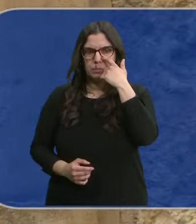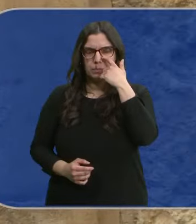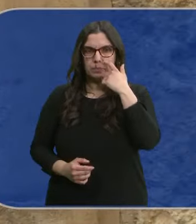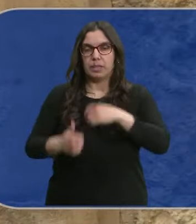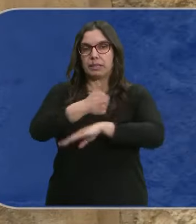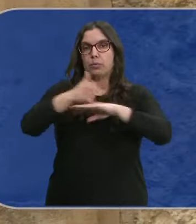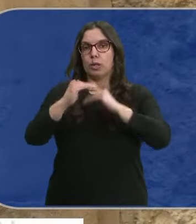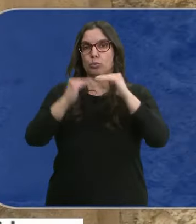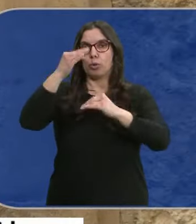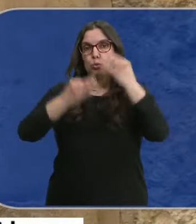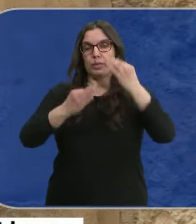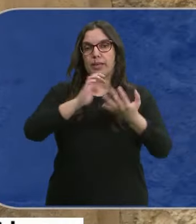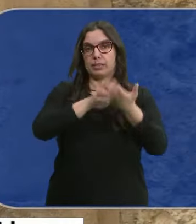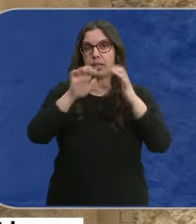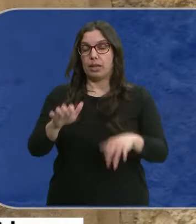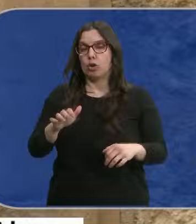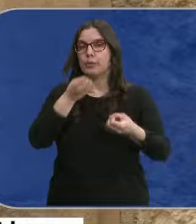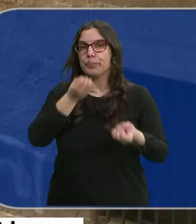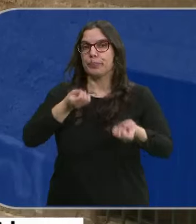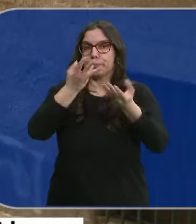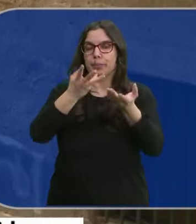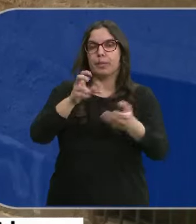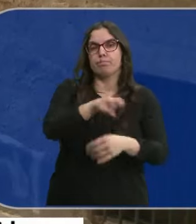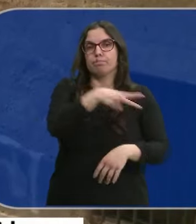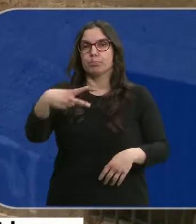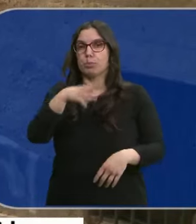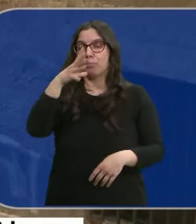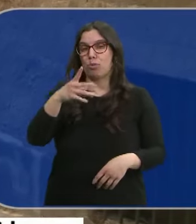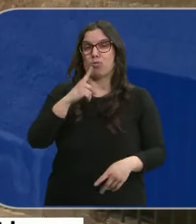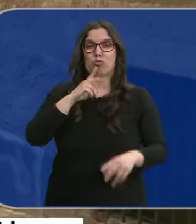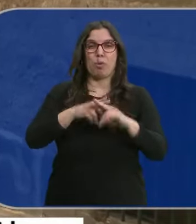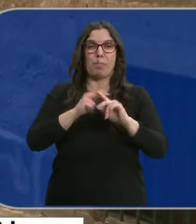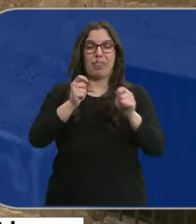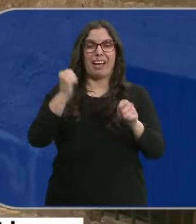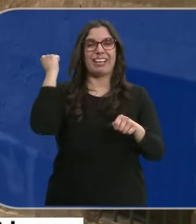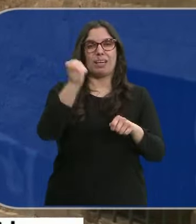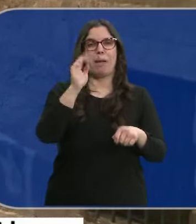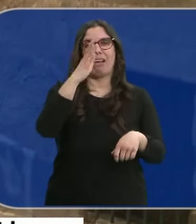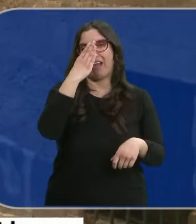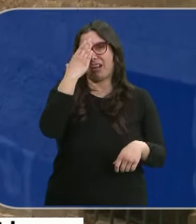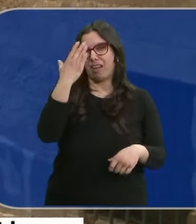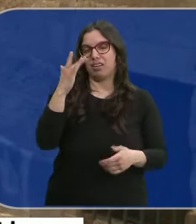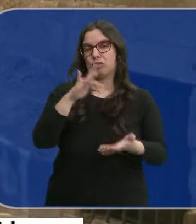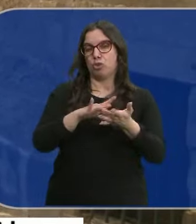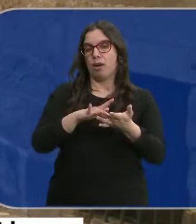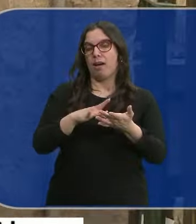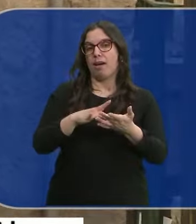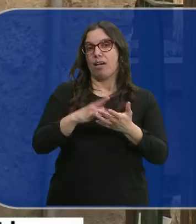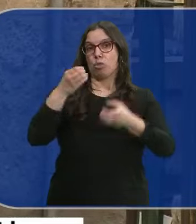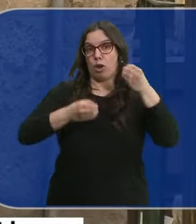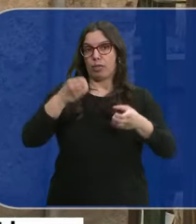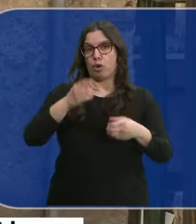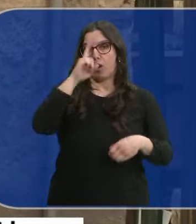El Tribunal Superior de Justicia de Castilla y León ha dado a conocer el fallo por el conocido como crimen del carnaval que tuvo lugar en Ciudad Rodrigo en 2022.